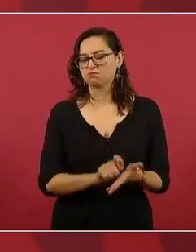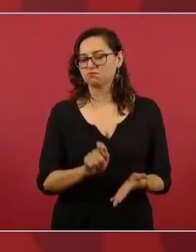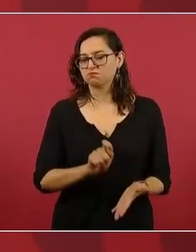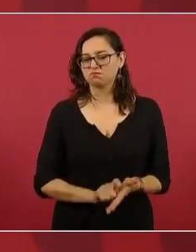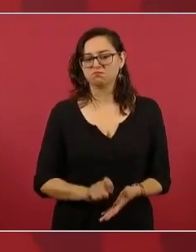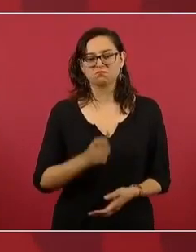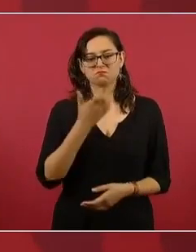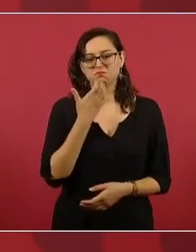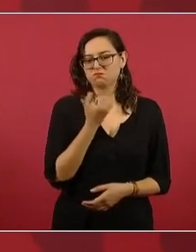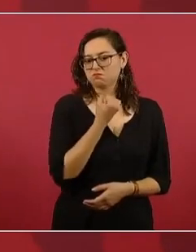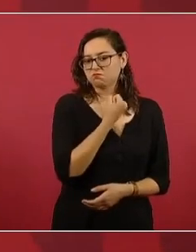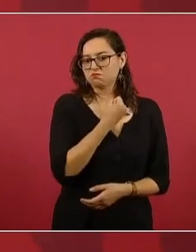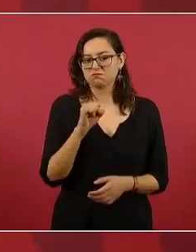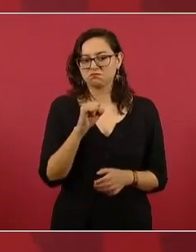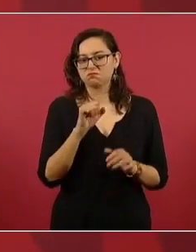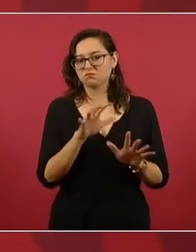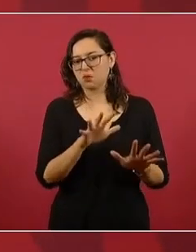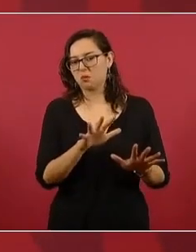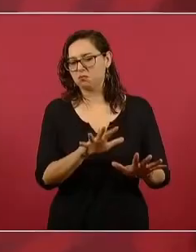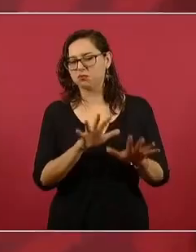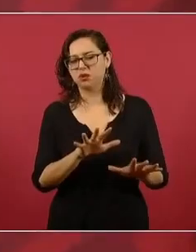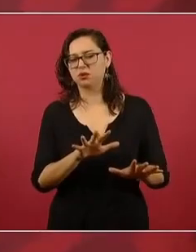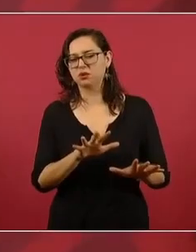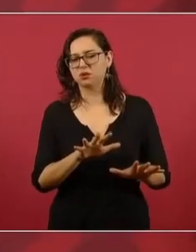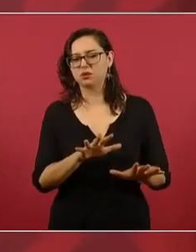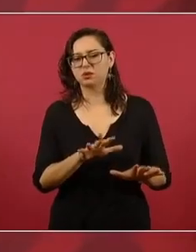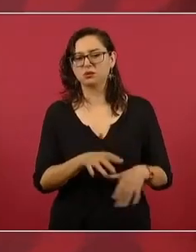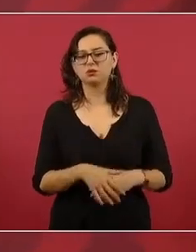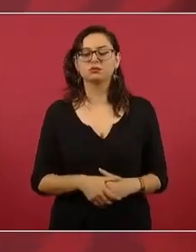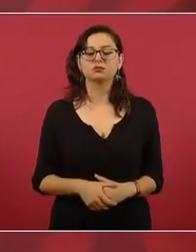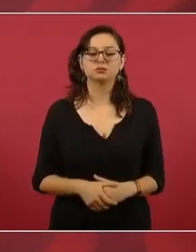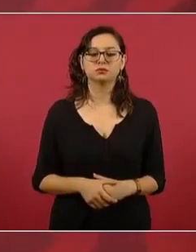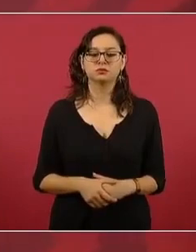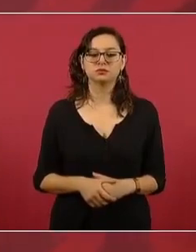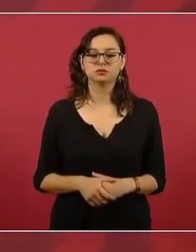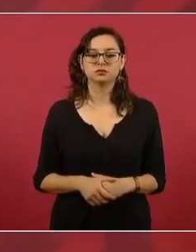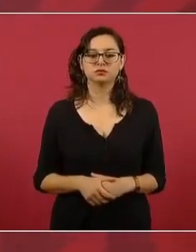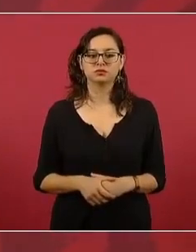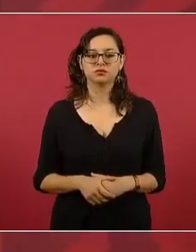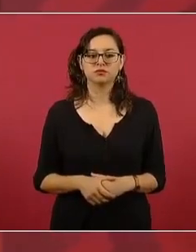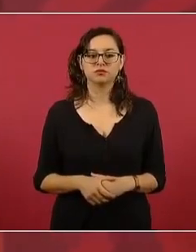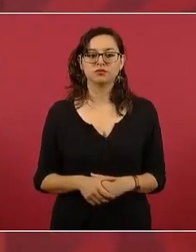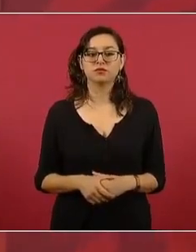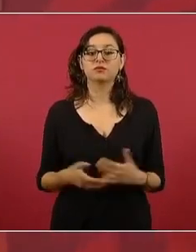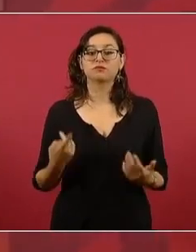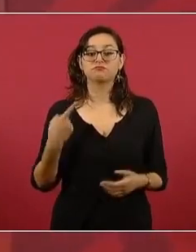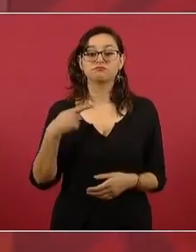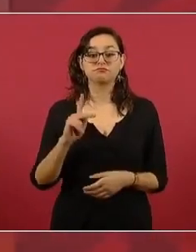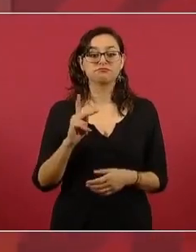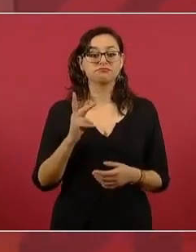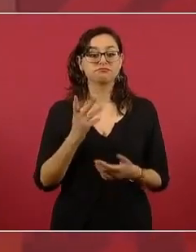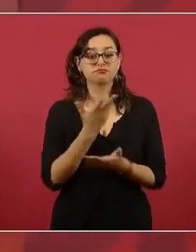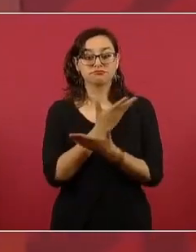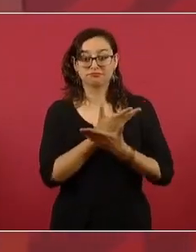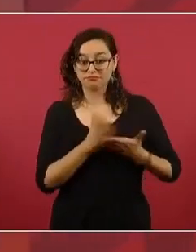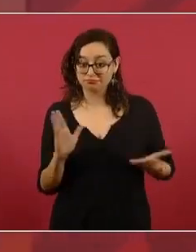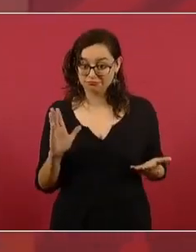pero además con dimensión social